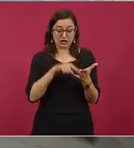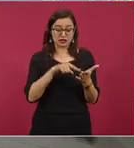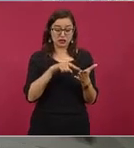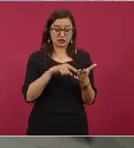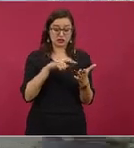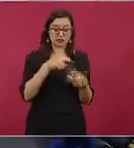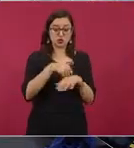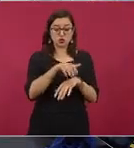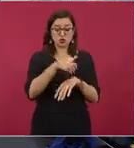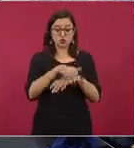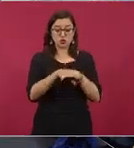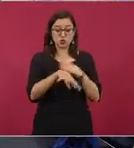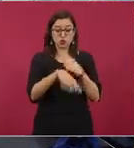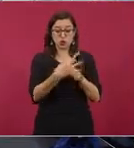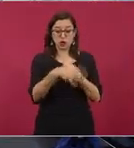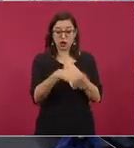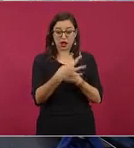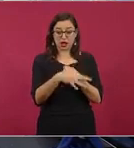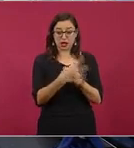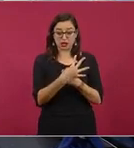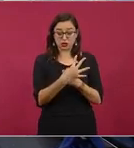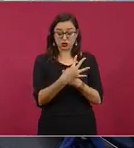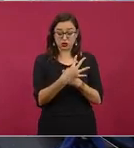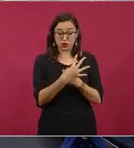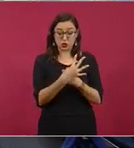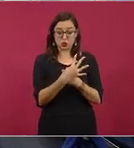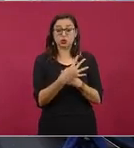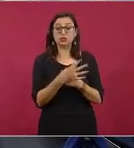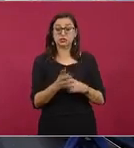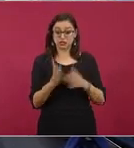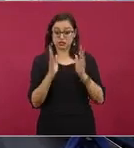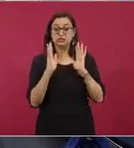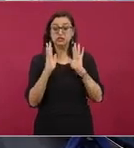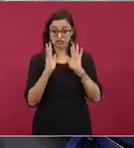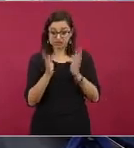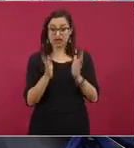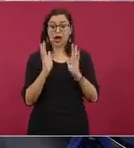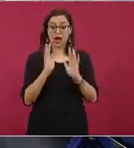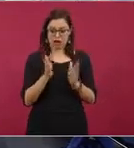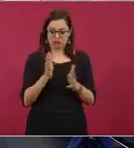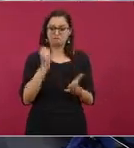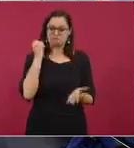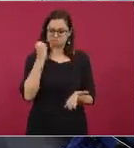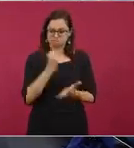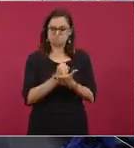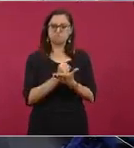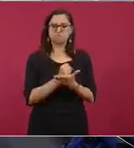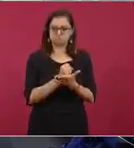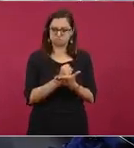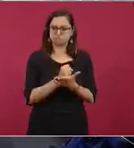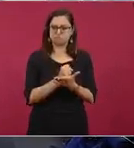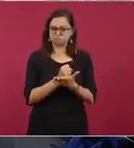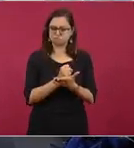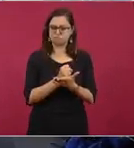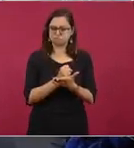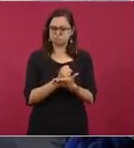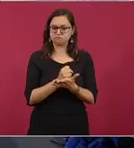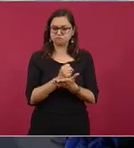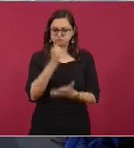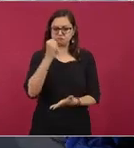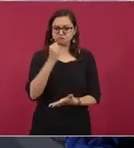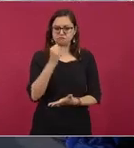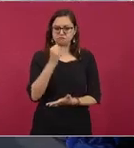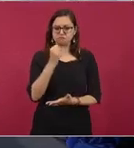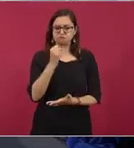la aeronave se dio ya la categoría ya se se presentó en el diario